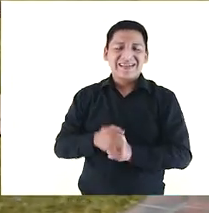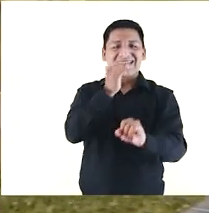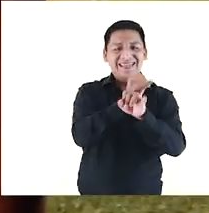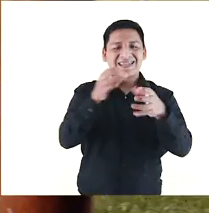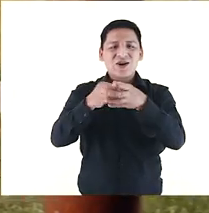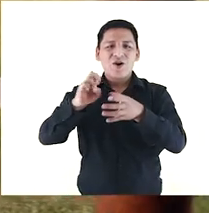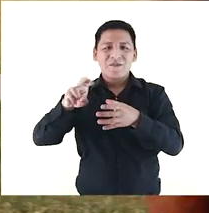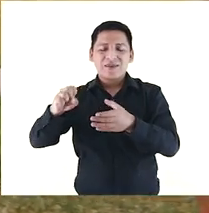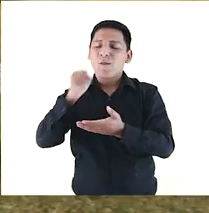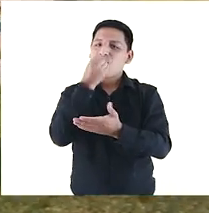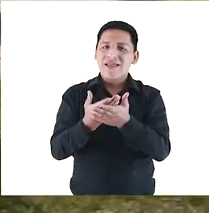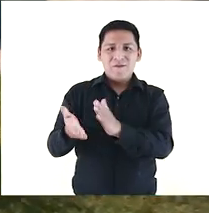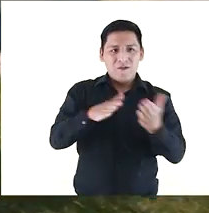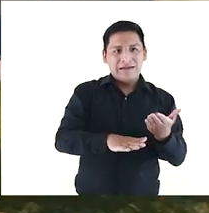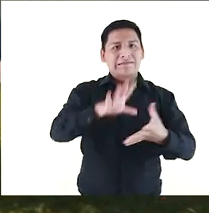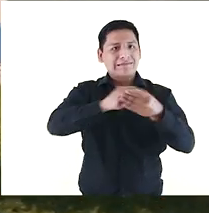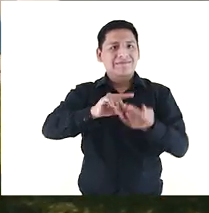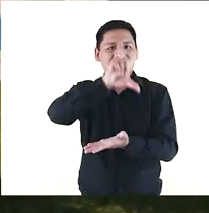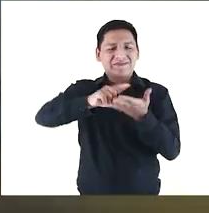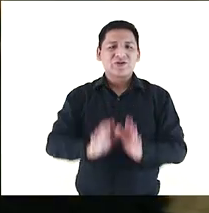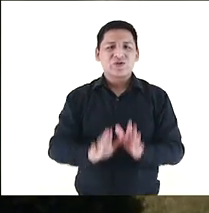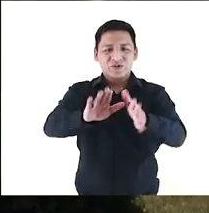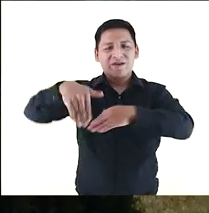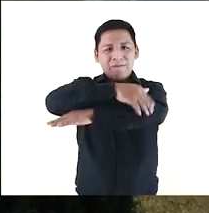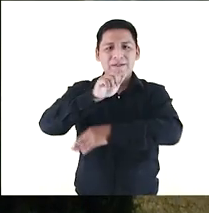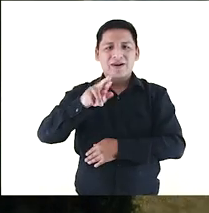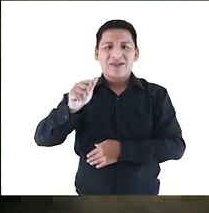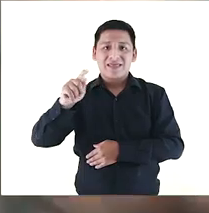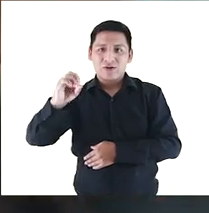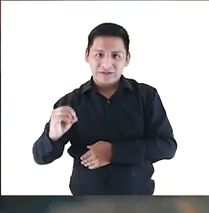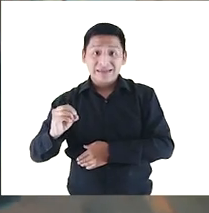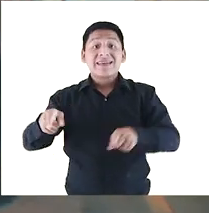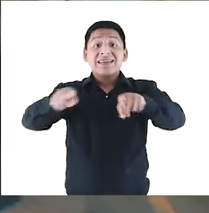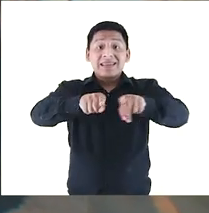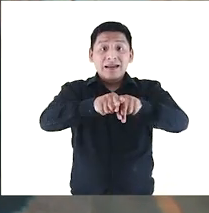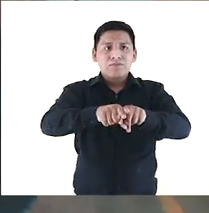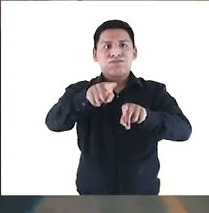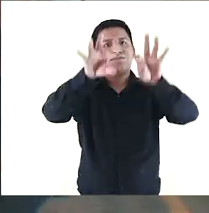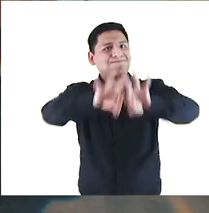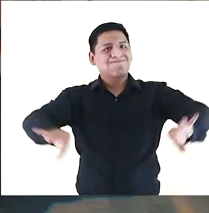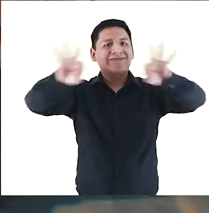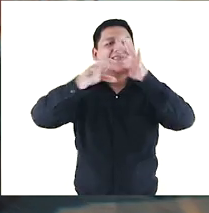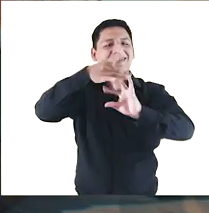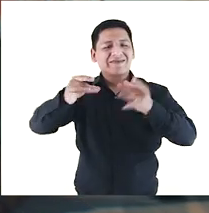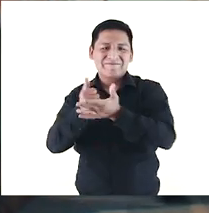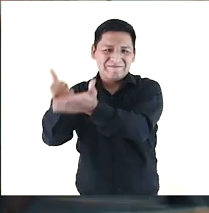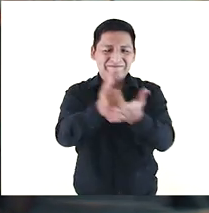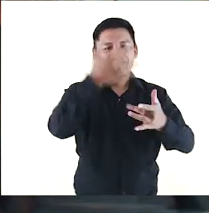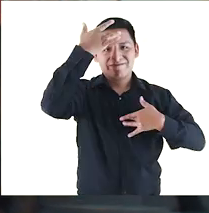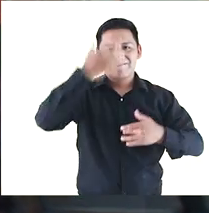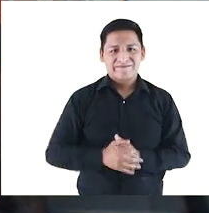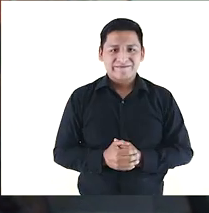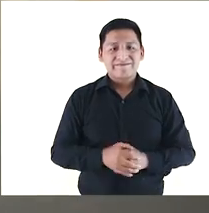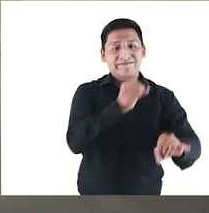iglesia y convento de Buena Muerte es patrimonio de Lima y los barrios altos, y es parte de una importante historia de ayuda a